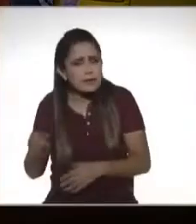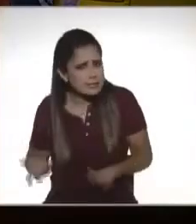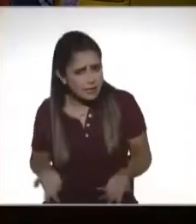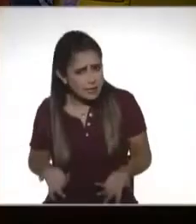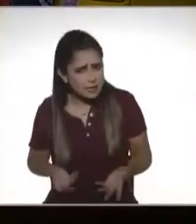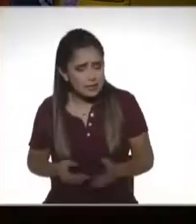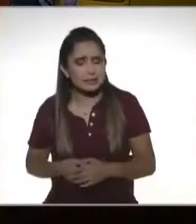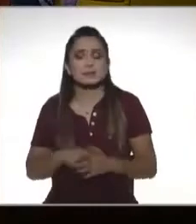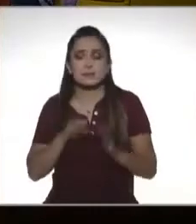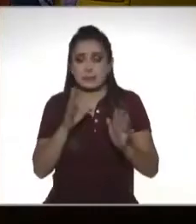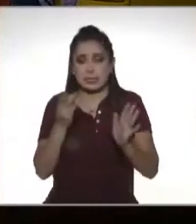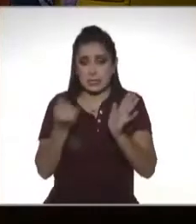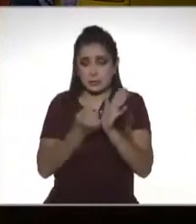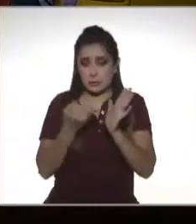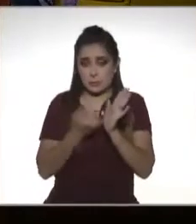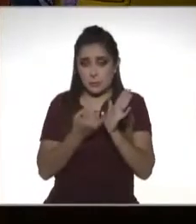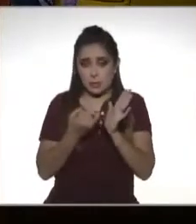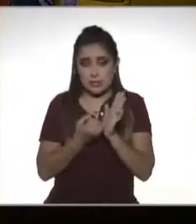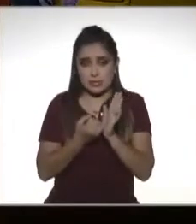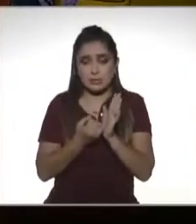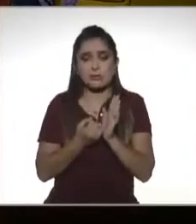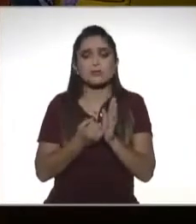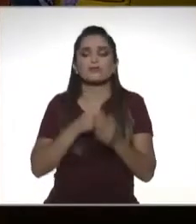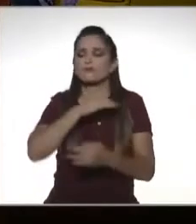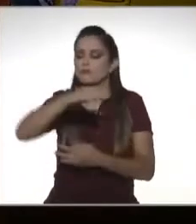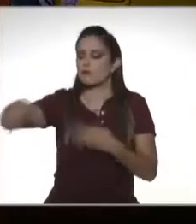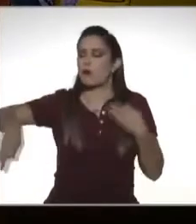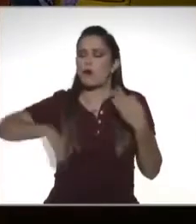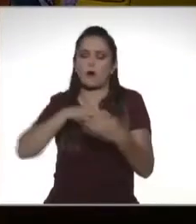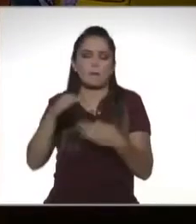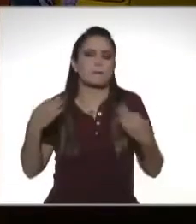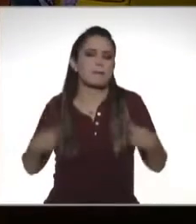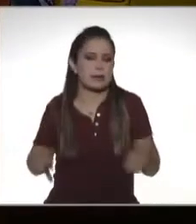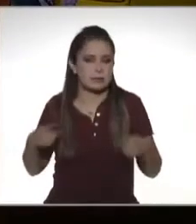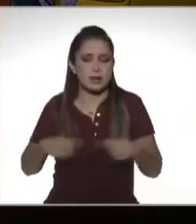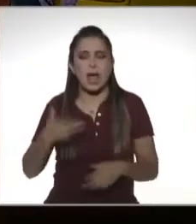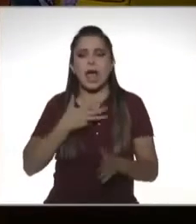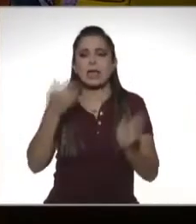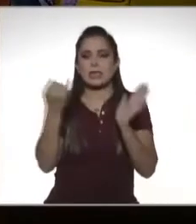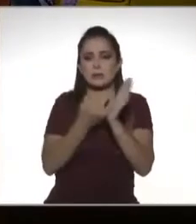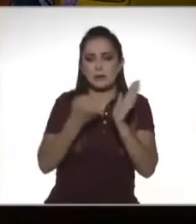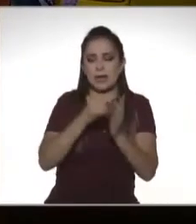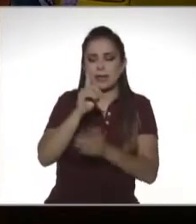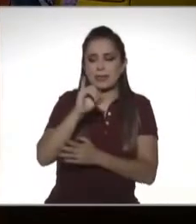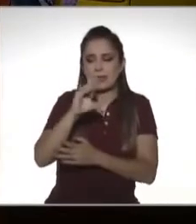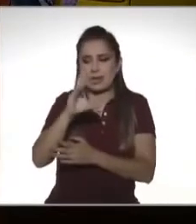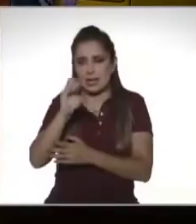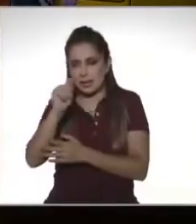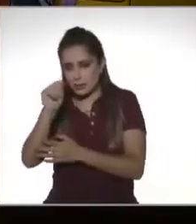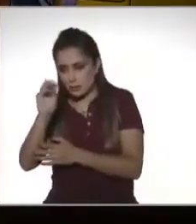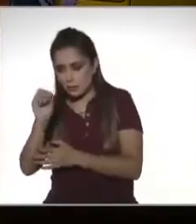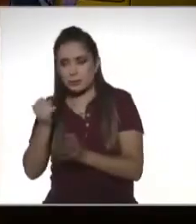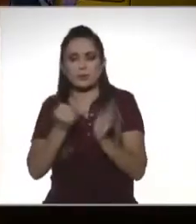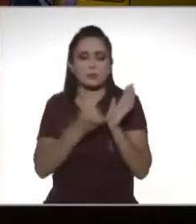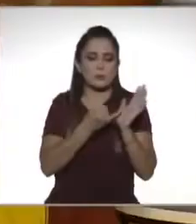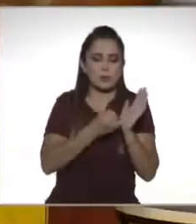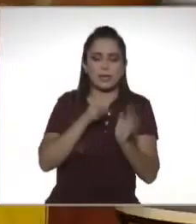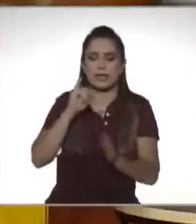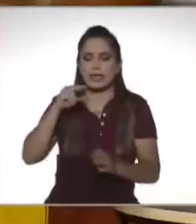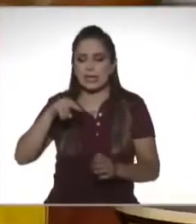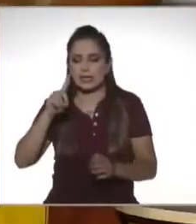los impuestos se pagan por casi todas las personas hay impuestos directos hay impuestos indirectos